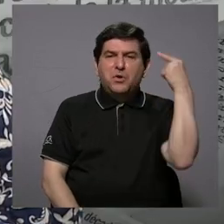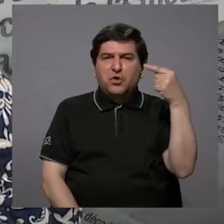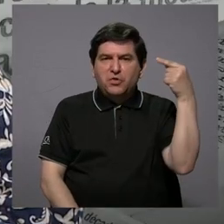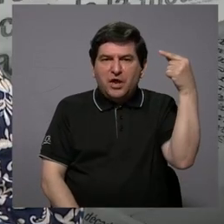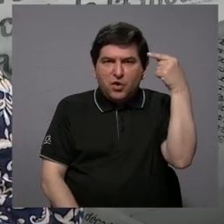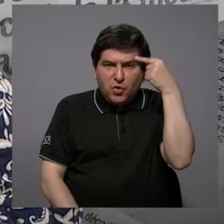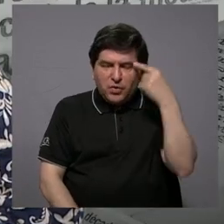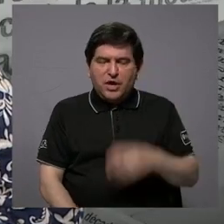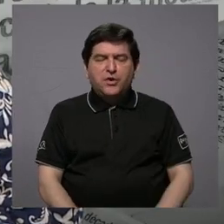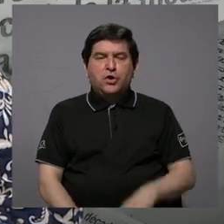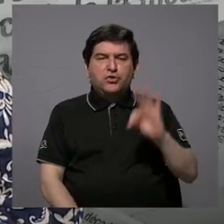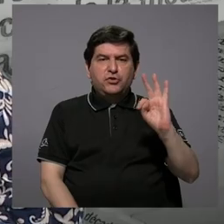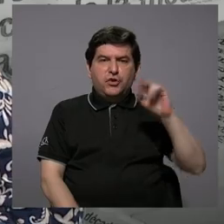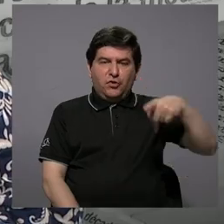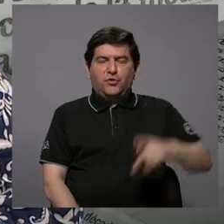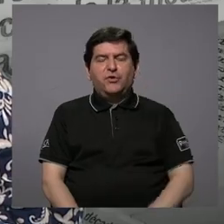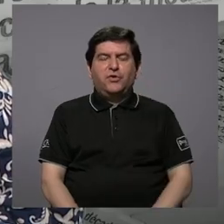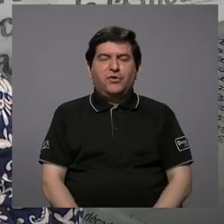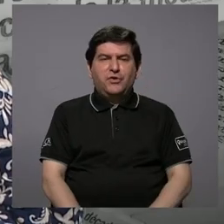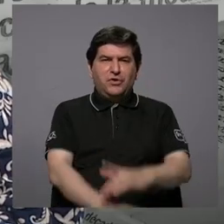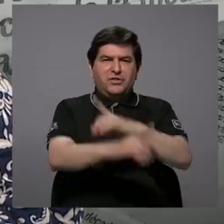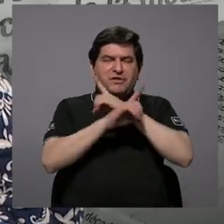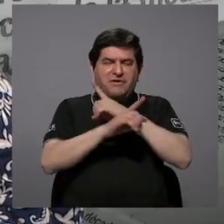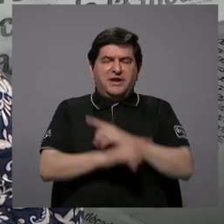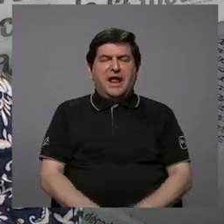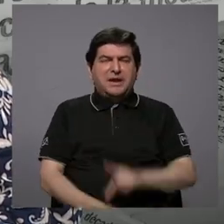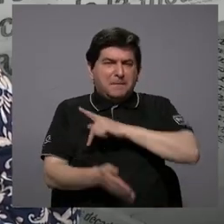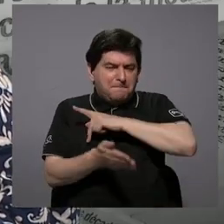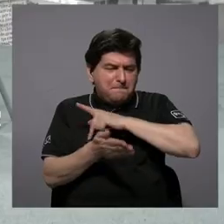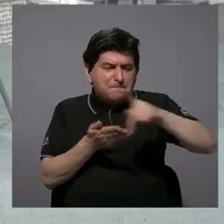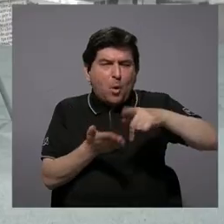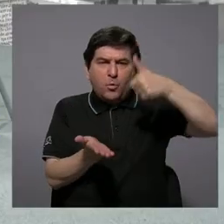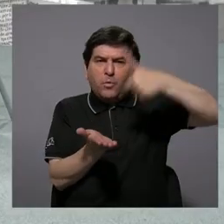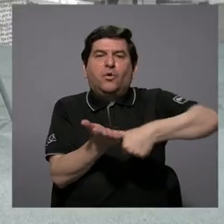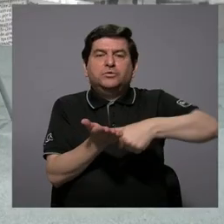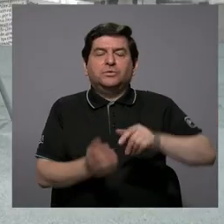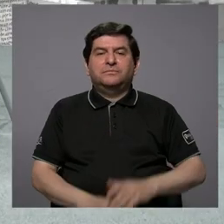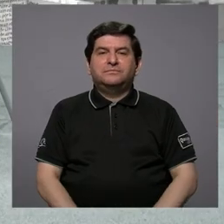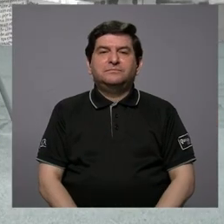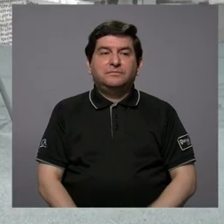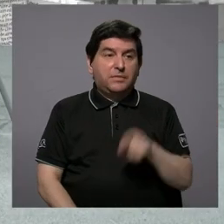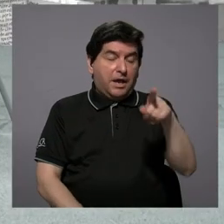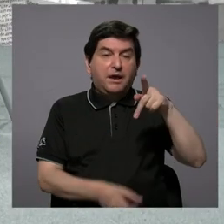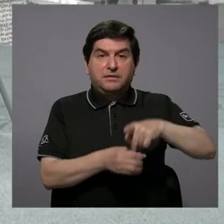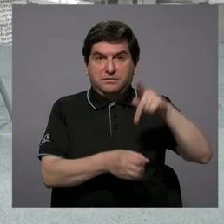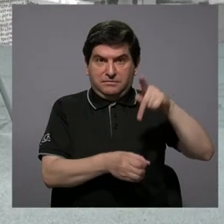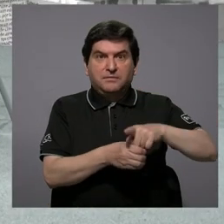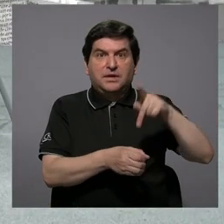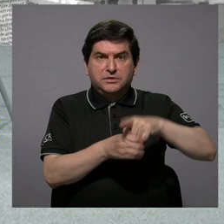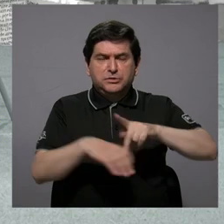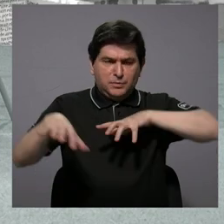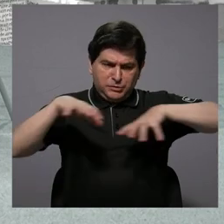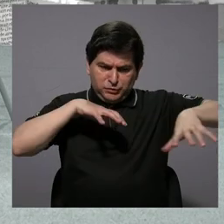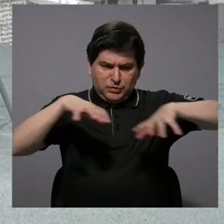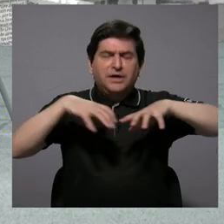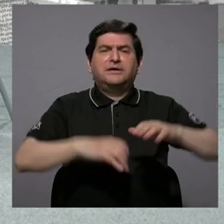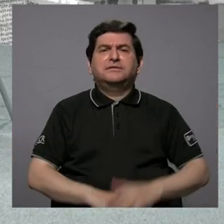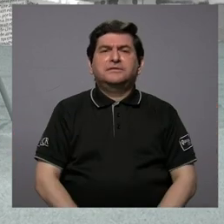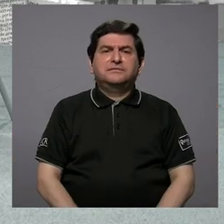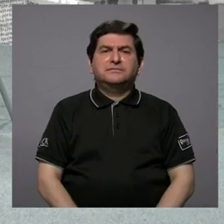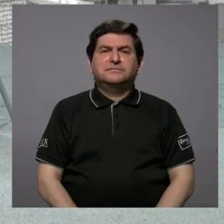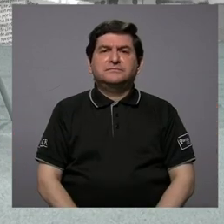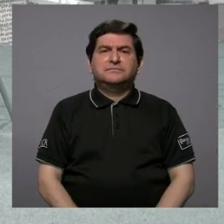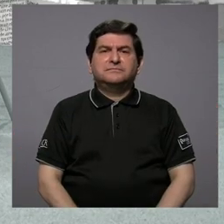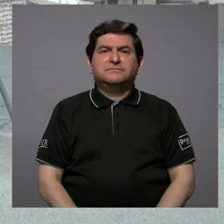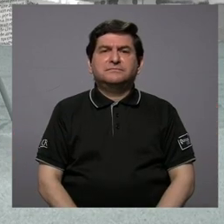Teodoro Picado, defensor de la pureza del sufragio. Él tuvo que participar activamente para